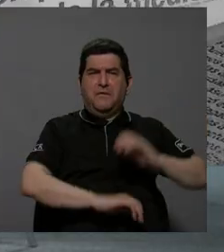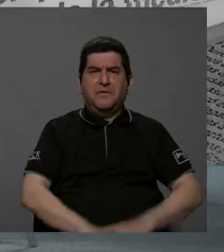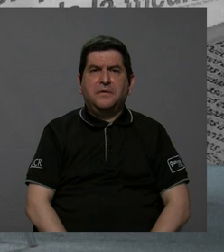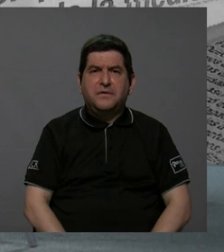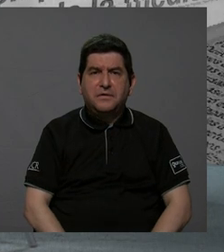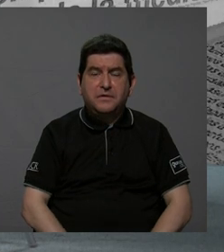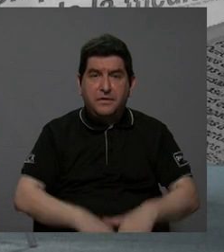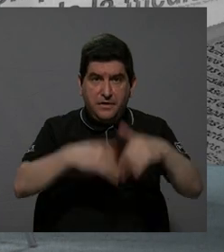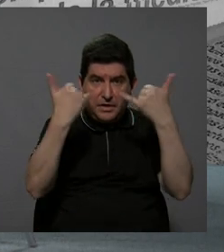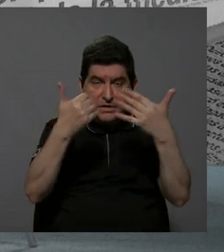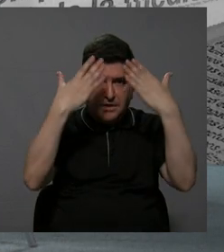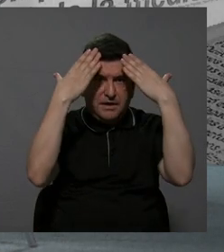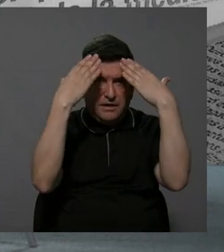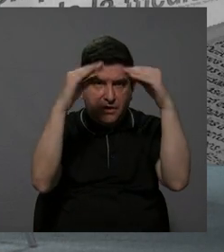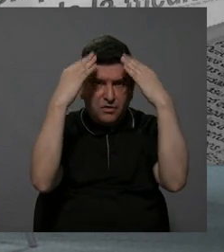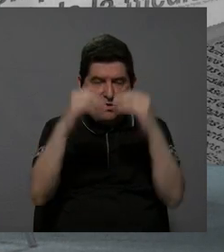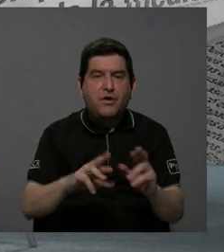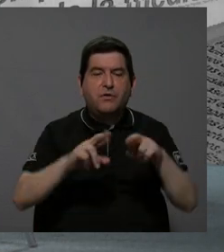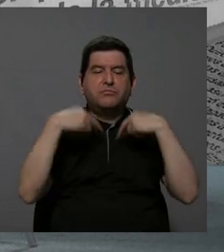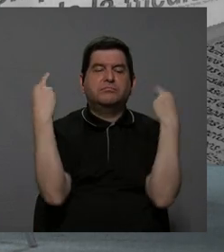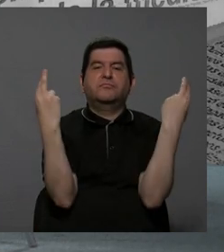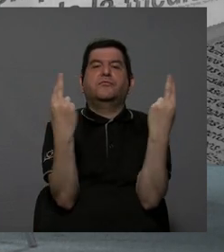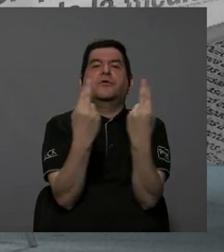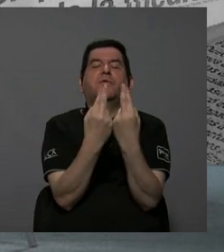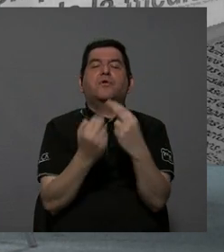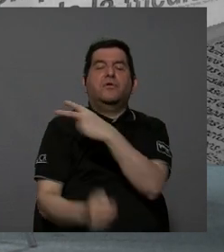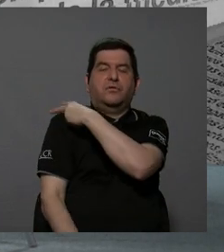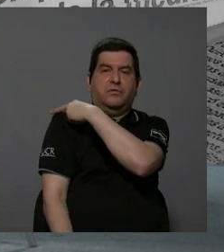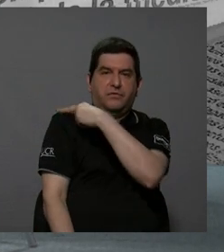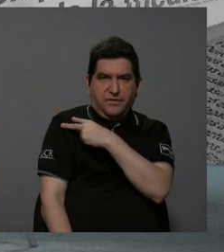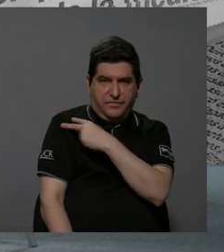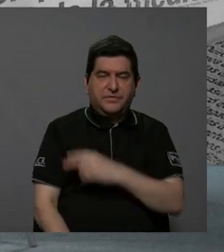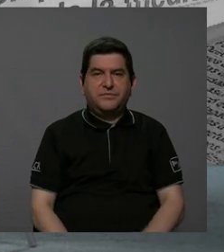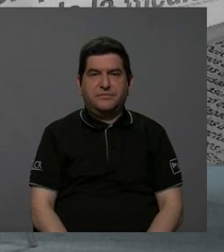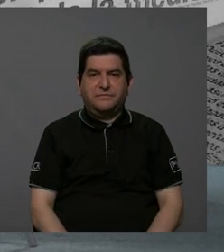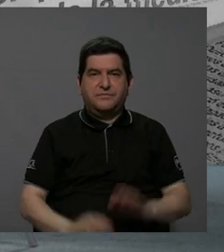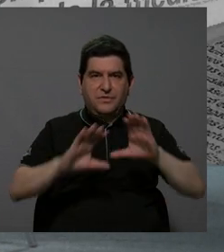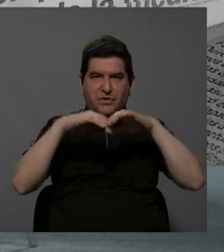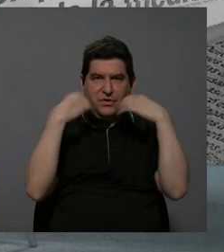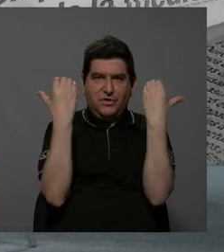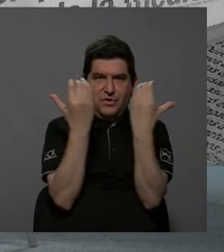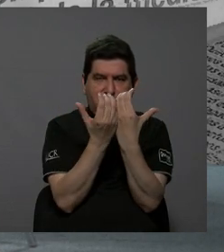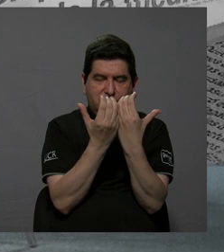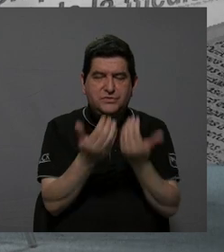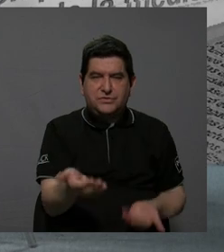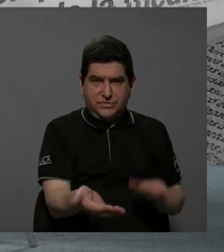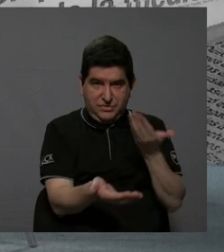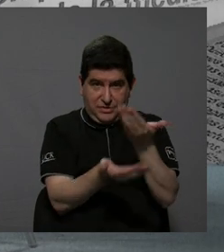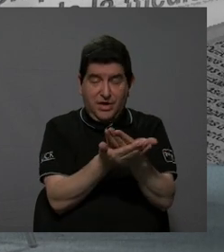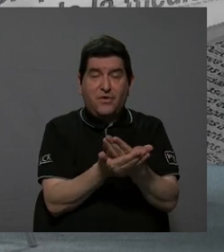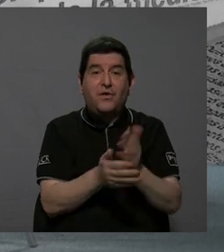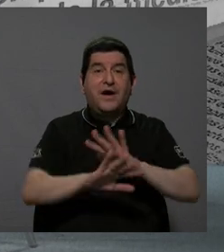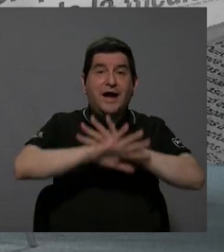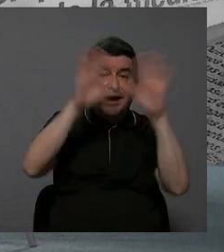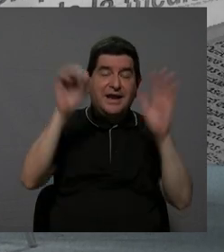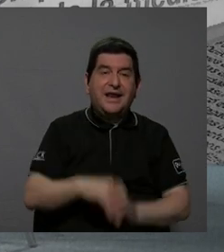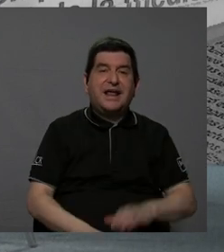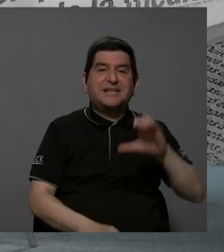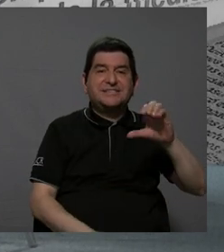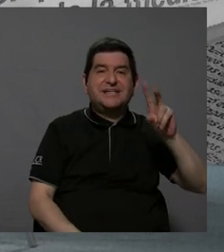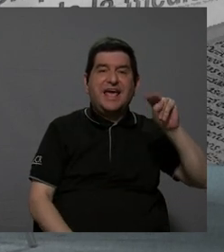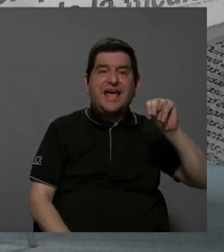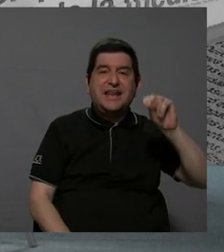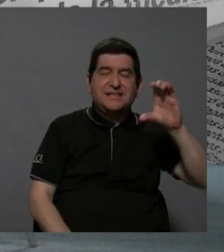una vez hecho nuestro informe, nos reunimos con las jerarquías, el Consejo de Concesiones, debo hacer esa aclaración, es el CNC,